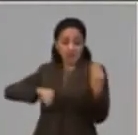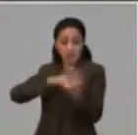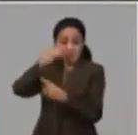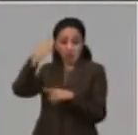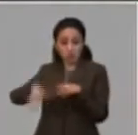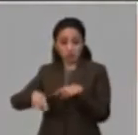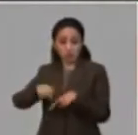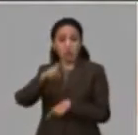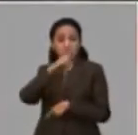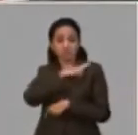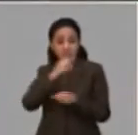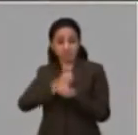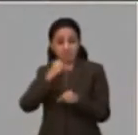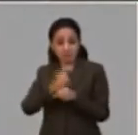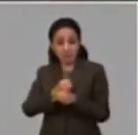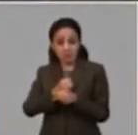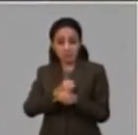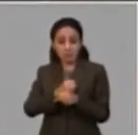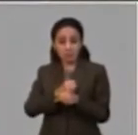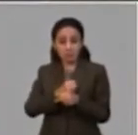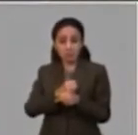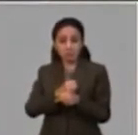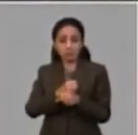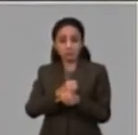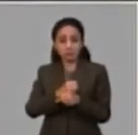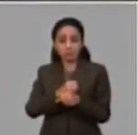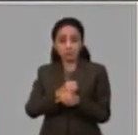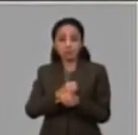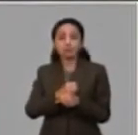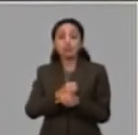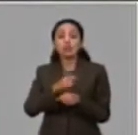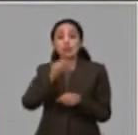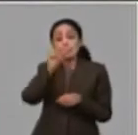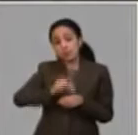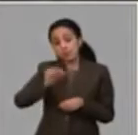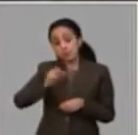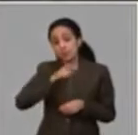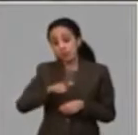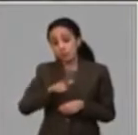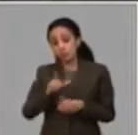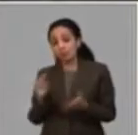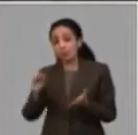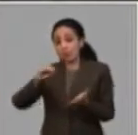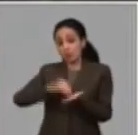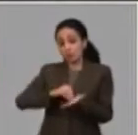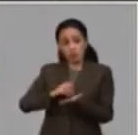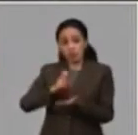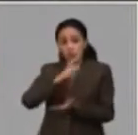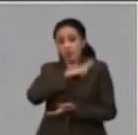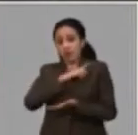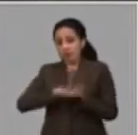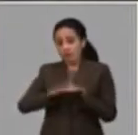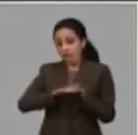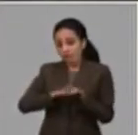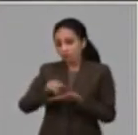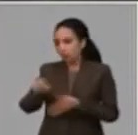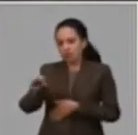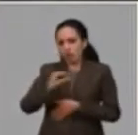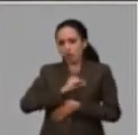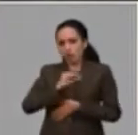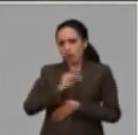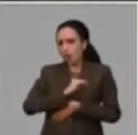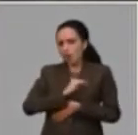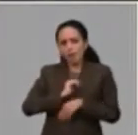a la forma del sistema de pago por el cargo que usted va a realizar. Y cuando usted está reubicado y no tiene específicamente un cargo, usted cobra el salario